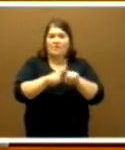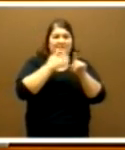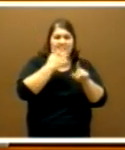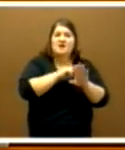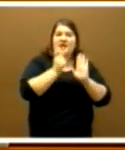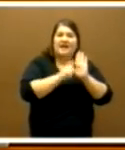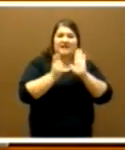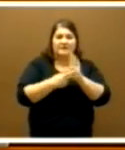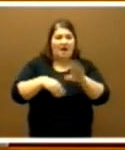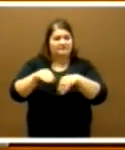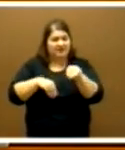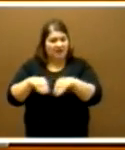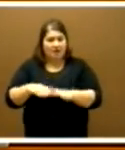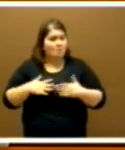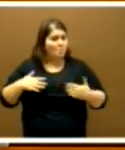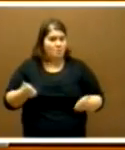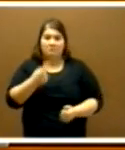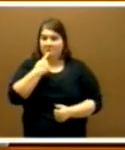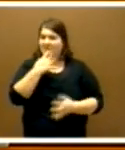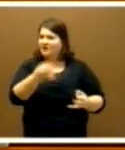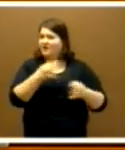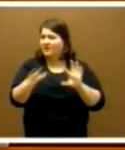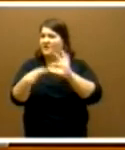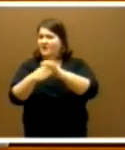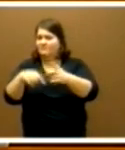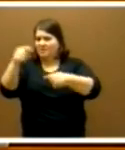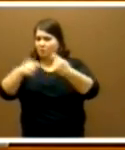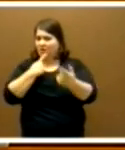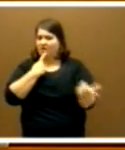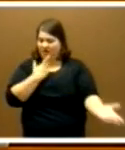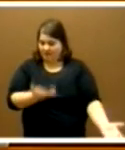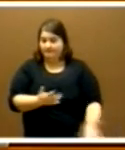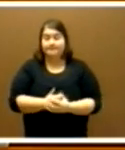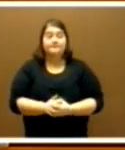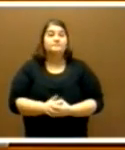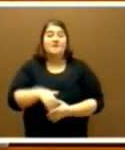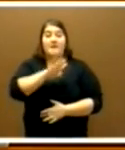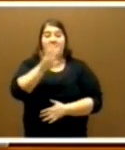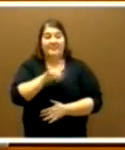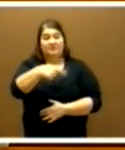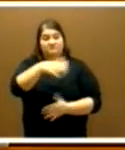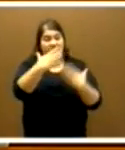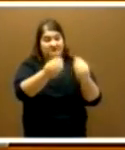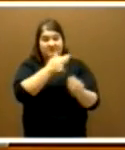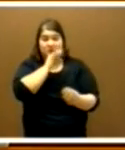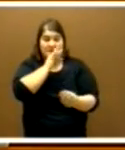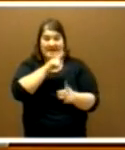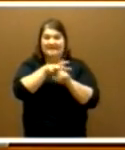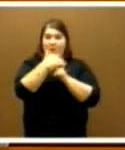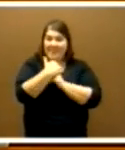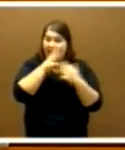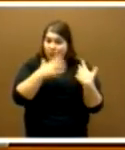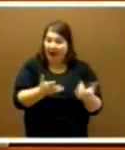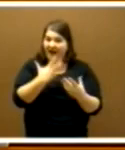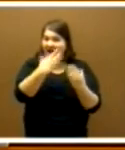sean estrategias que traemos aquí. Parece que no acabamos de entender la situación en la que estamos